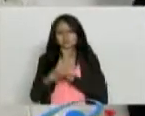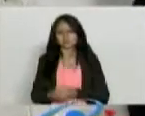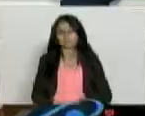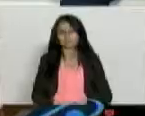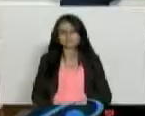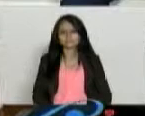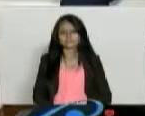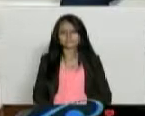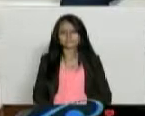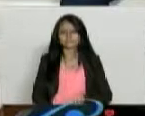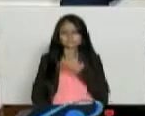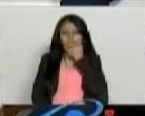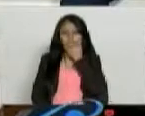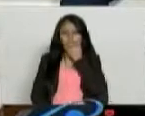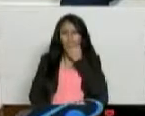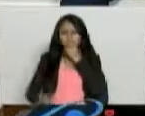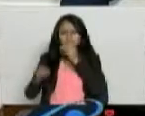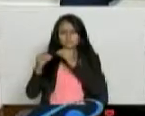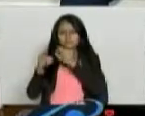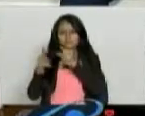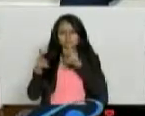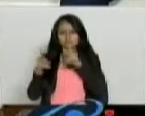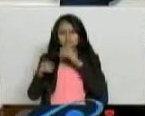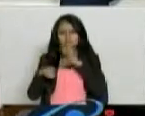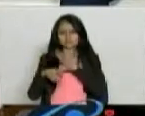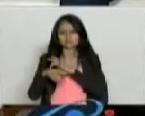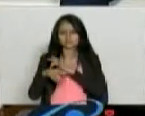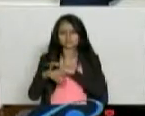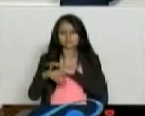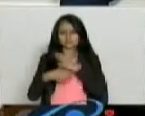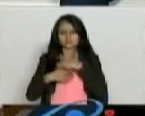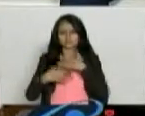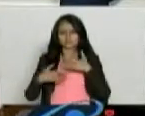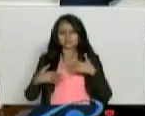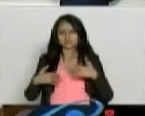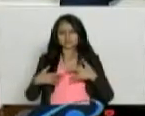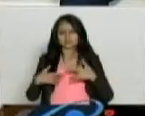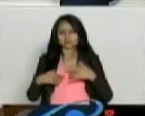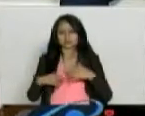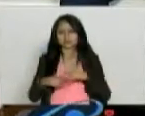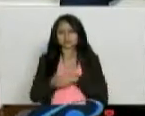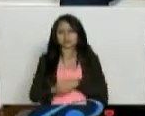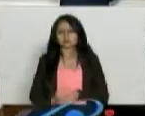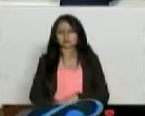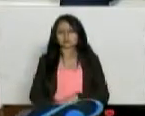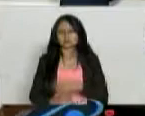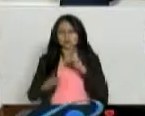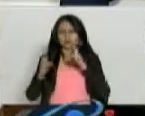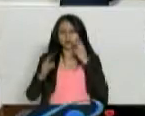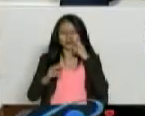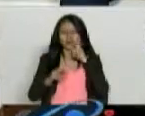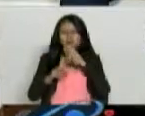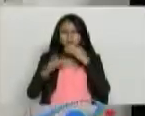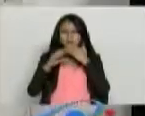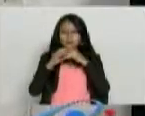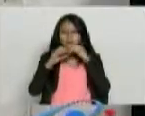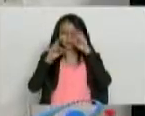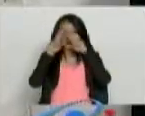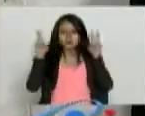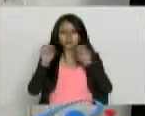No lo vi, pero no. La medicina biológica. Bien vale la pena que lo vea porque está grabado en internet.